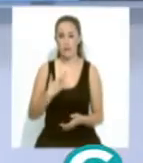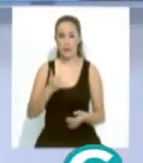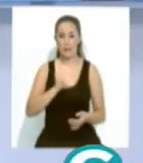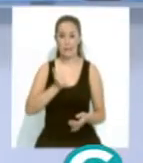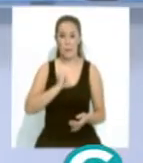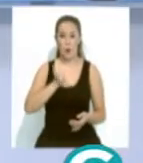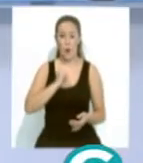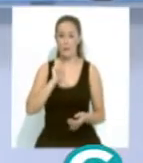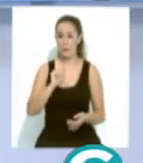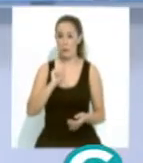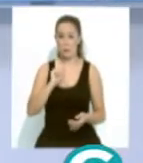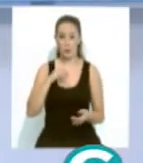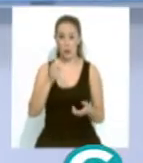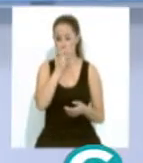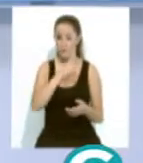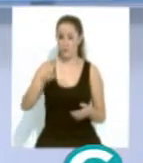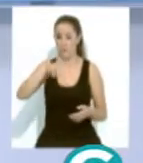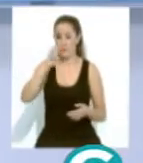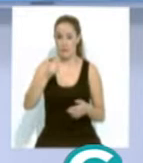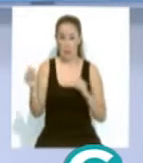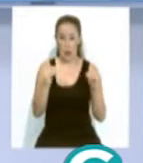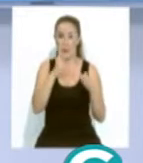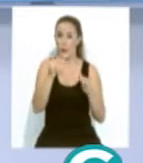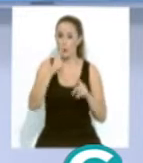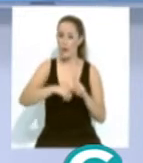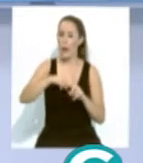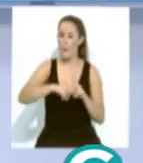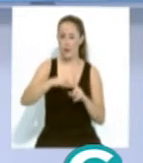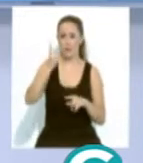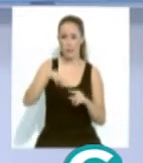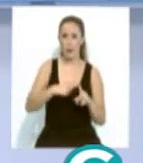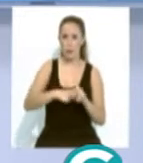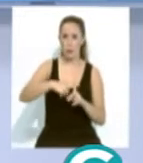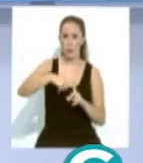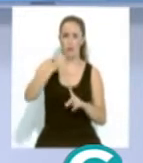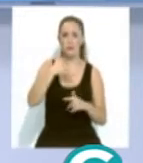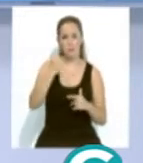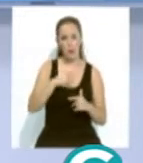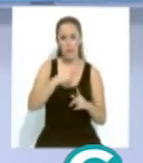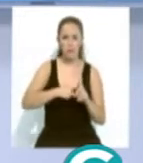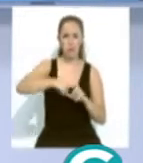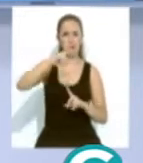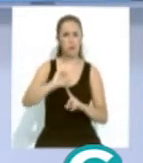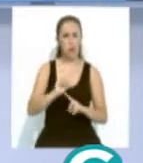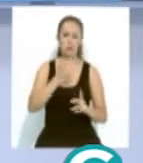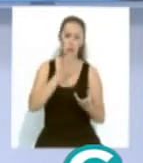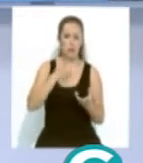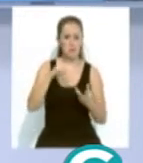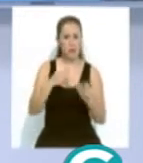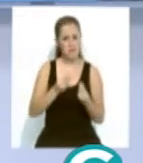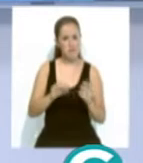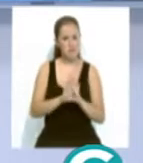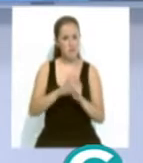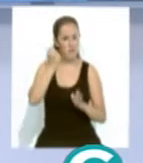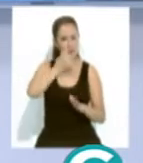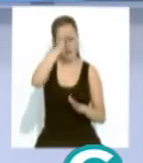Aprovechen el mínimo respiro de este jueves porque las temperaturas volverán a subir mañana, aunque no será un ascenso brusco, sino mantendrá todo el fin